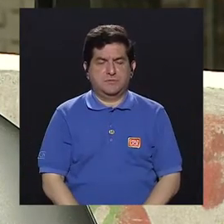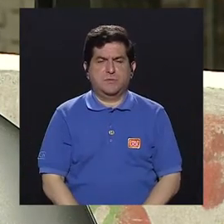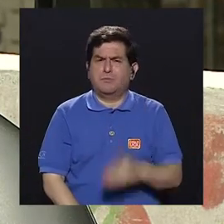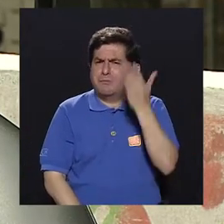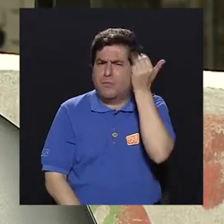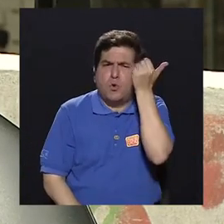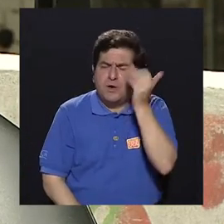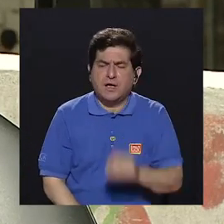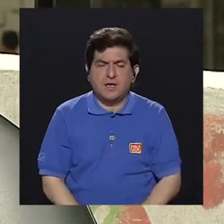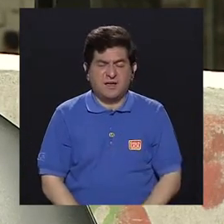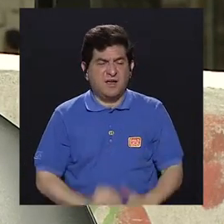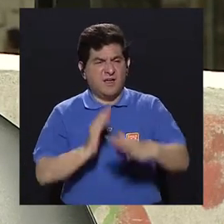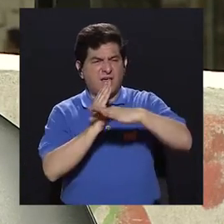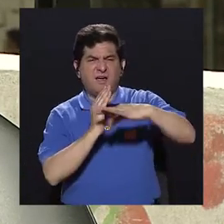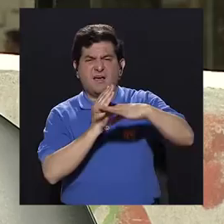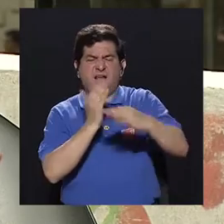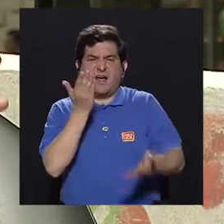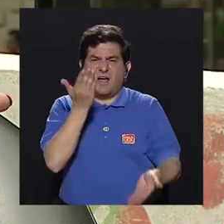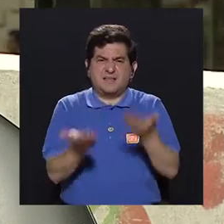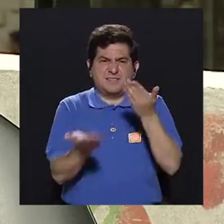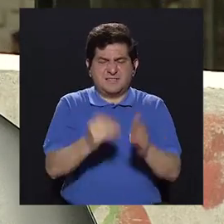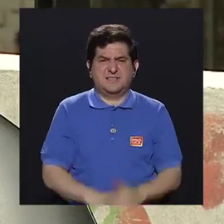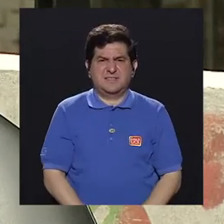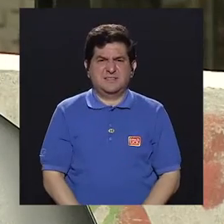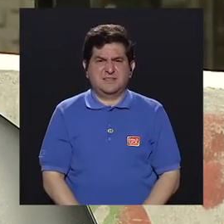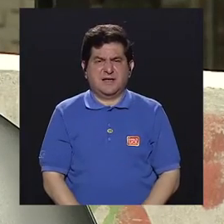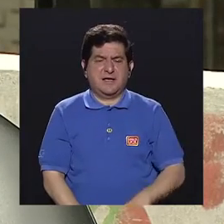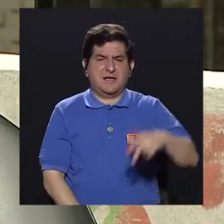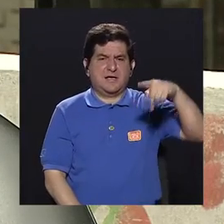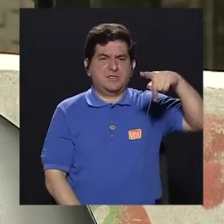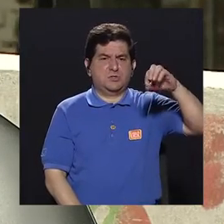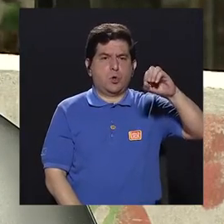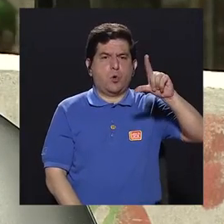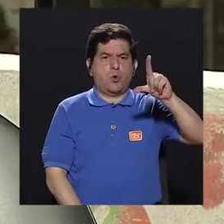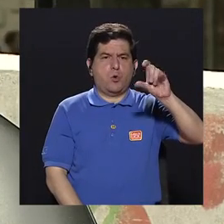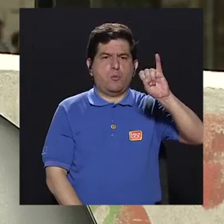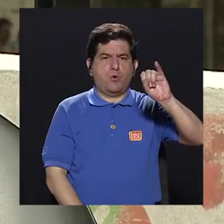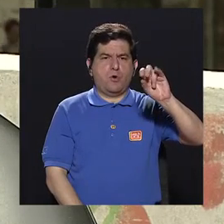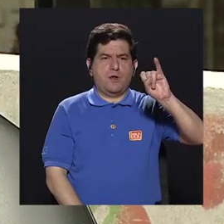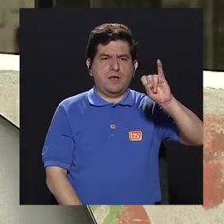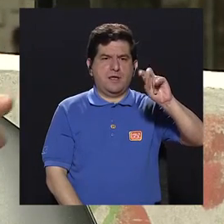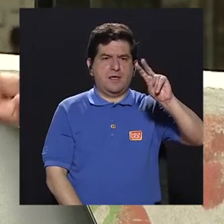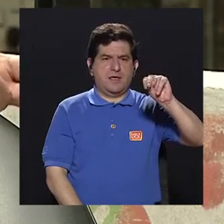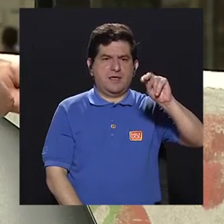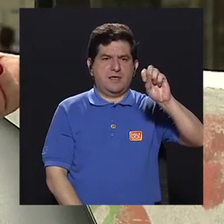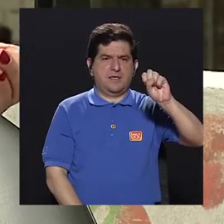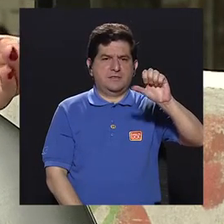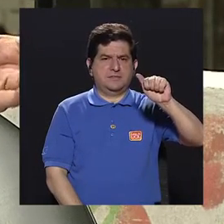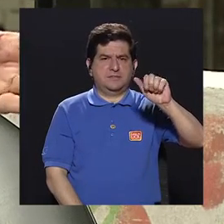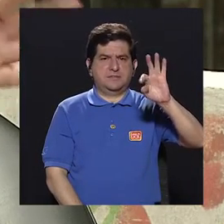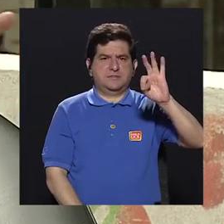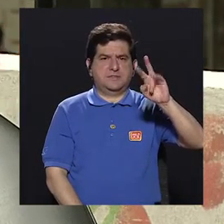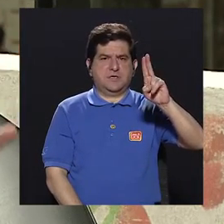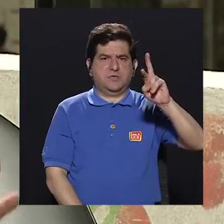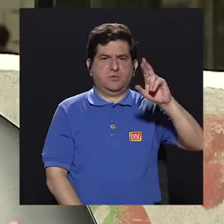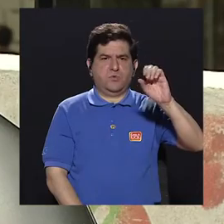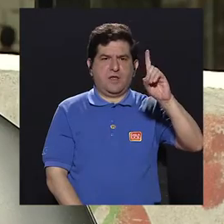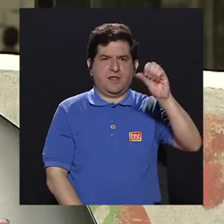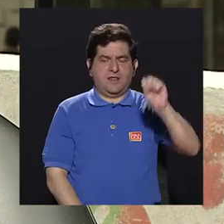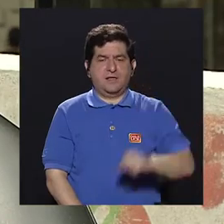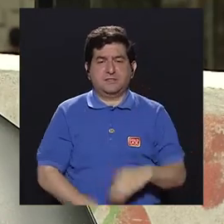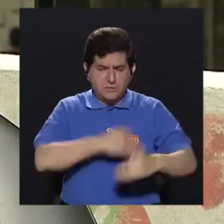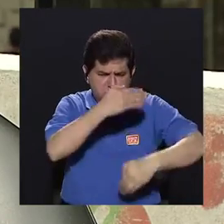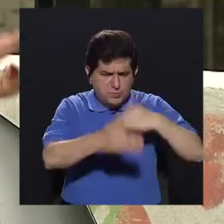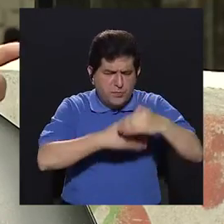porque cuando hay grasas que son predominantemente poliinsaturadas tienden a oxidarse